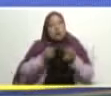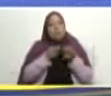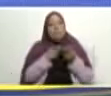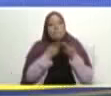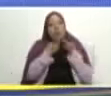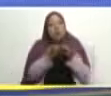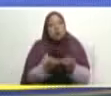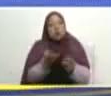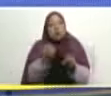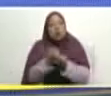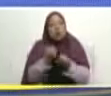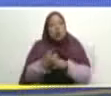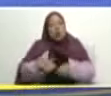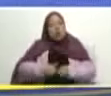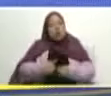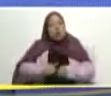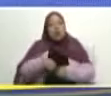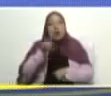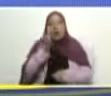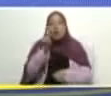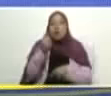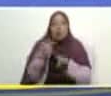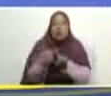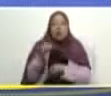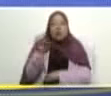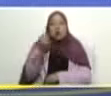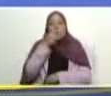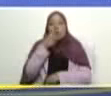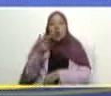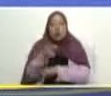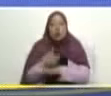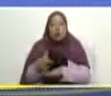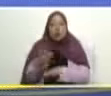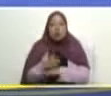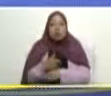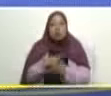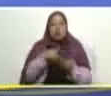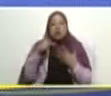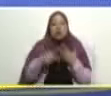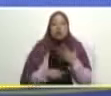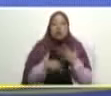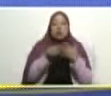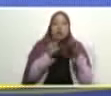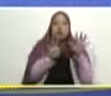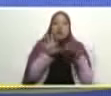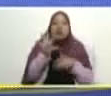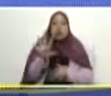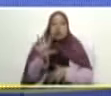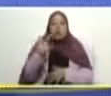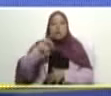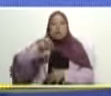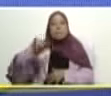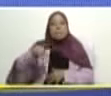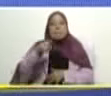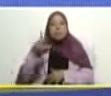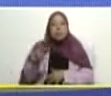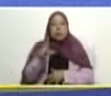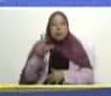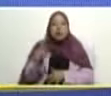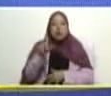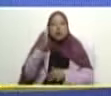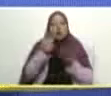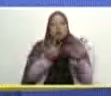y fuerzas el 1 por 10 del buen gobierno con el plan 95 primero de julio 95